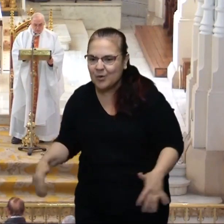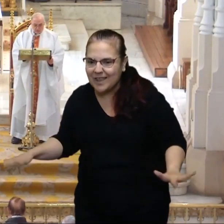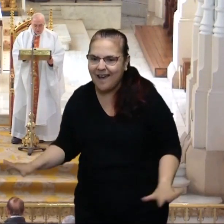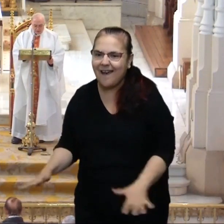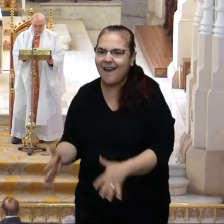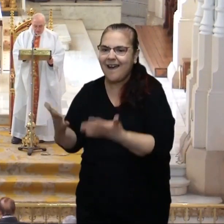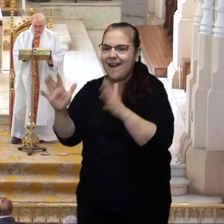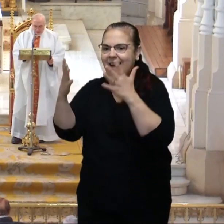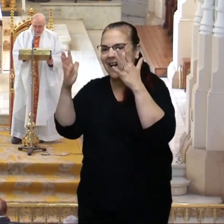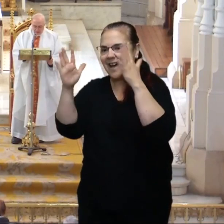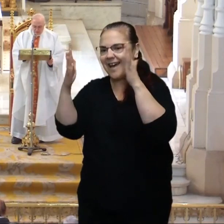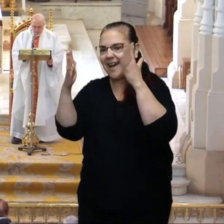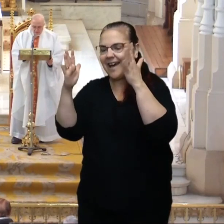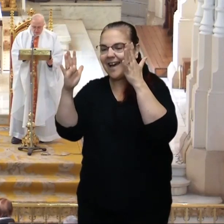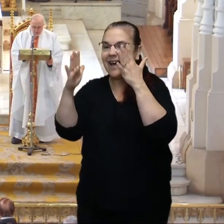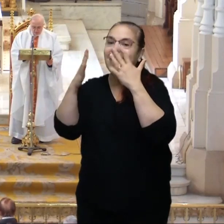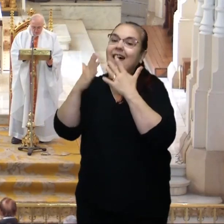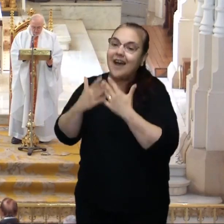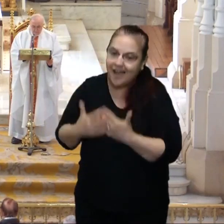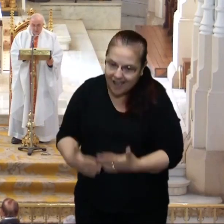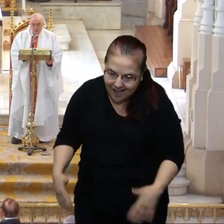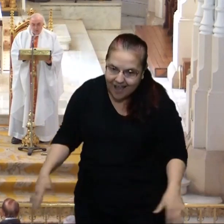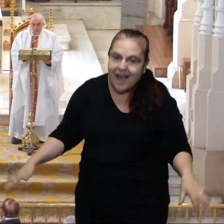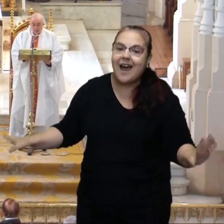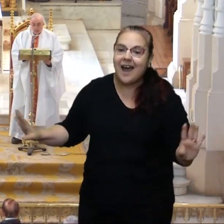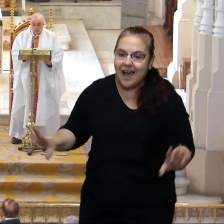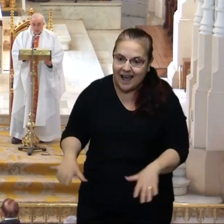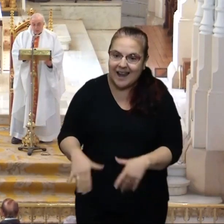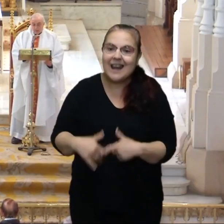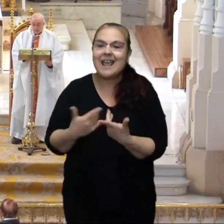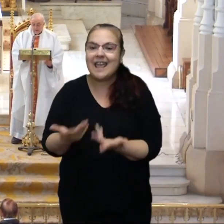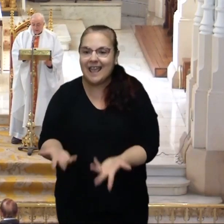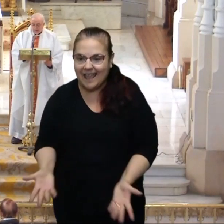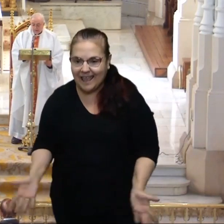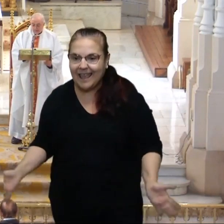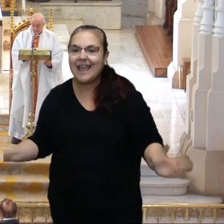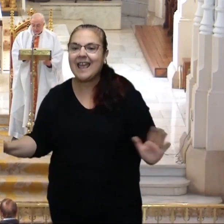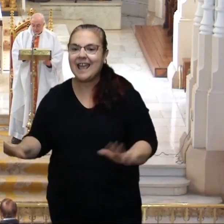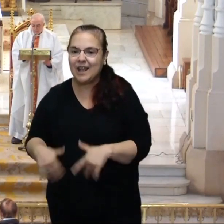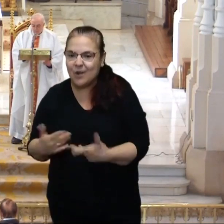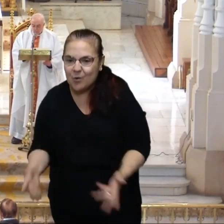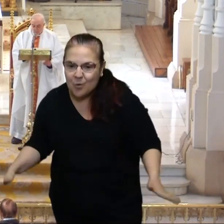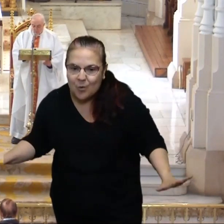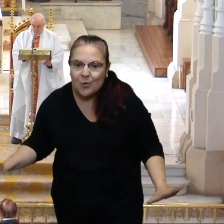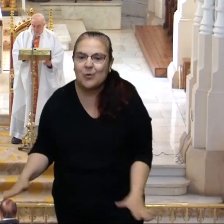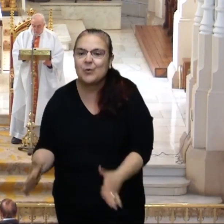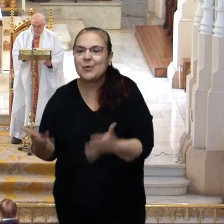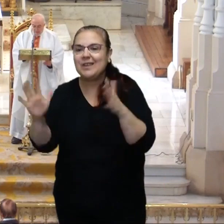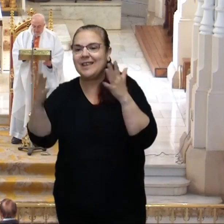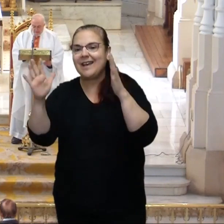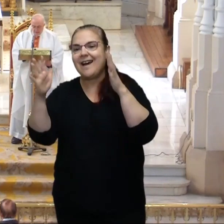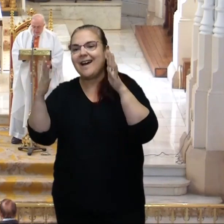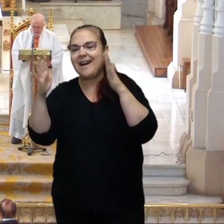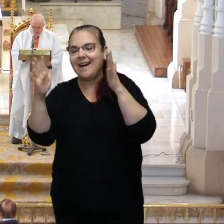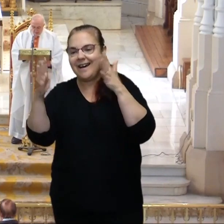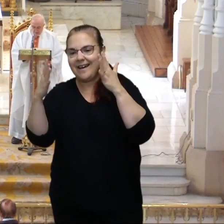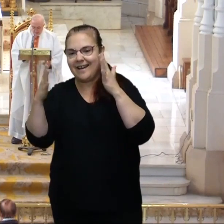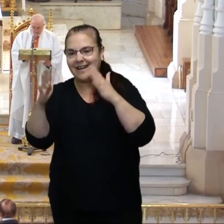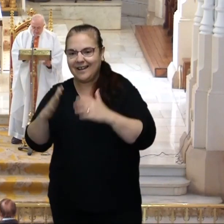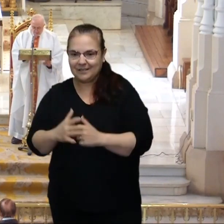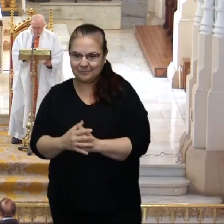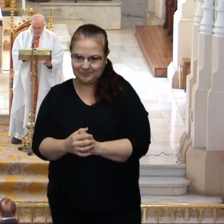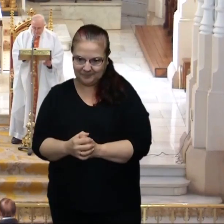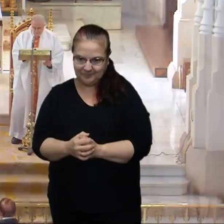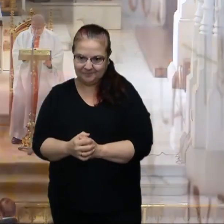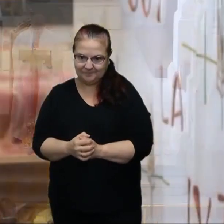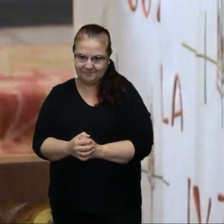aleluya, aleluya, aleluya, aleluya.